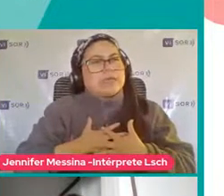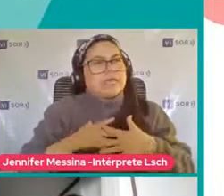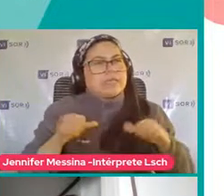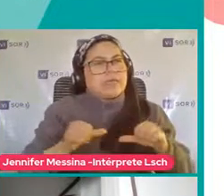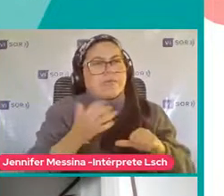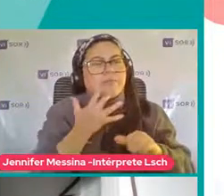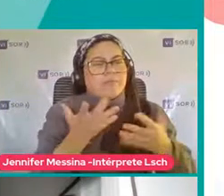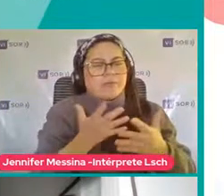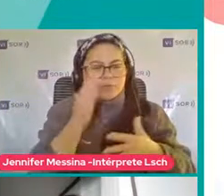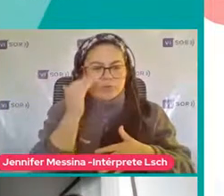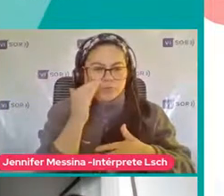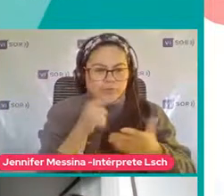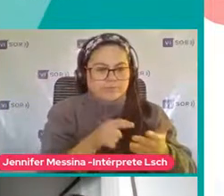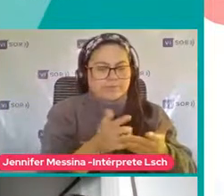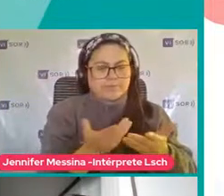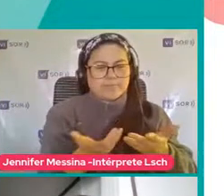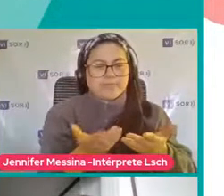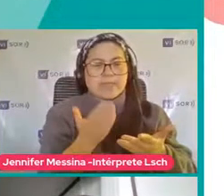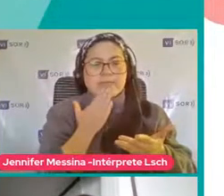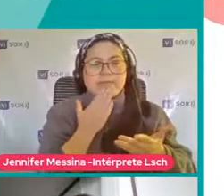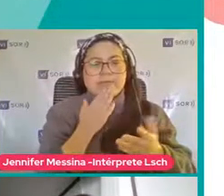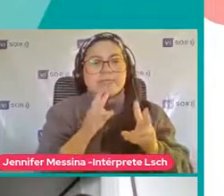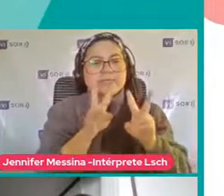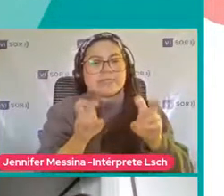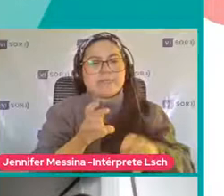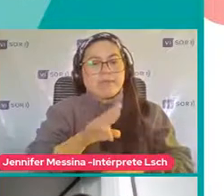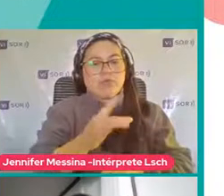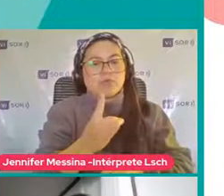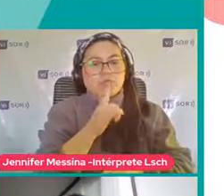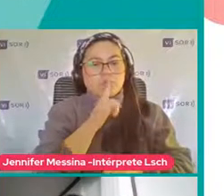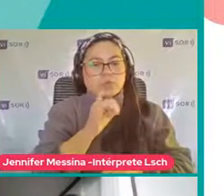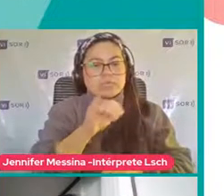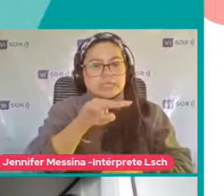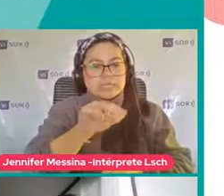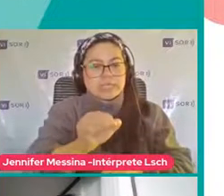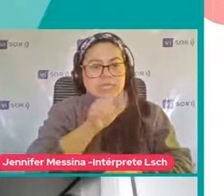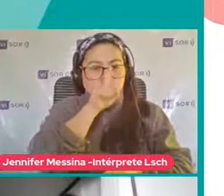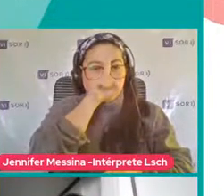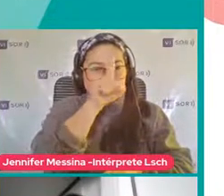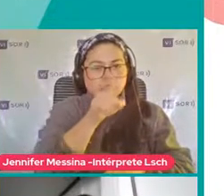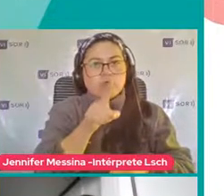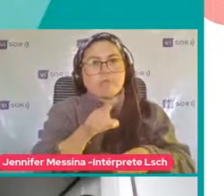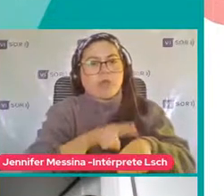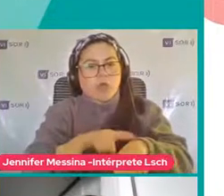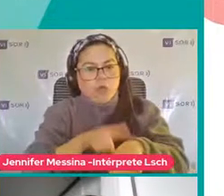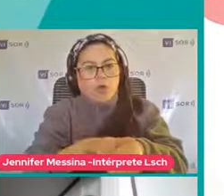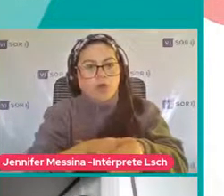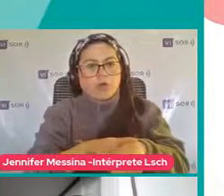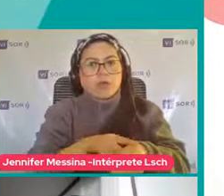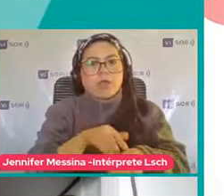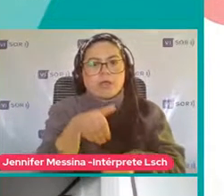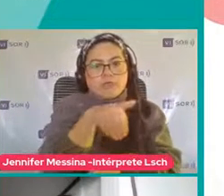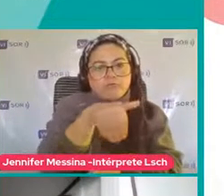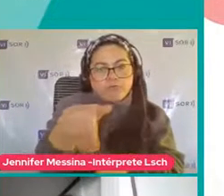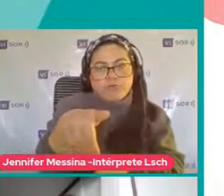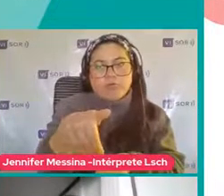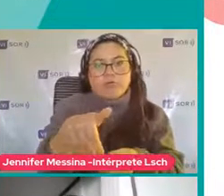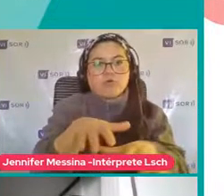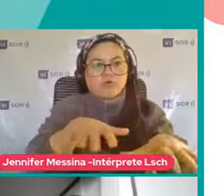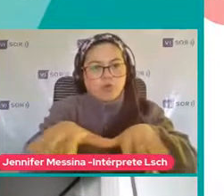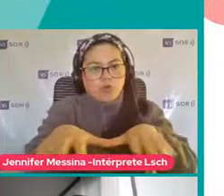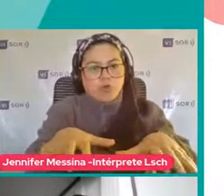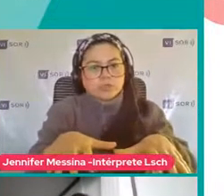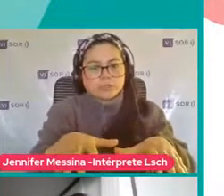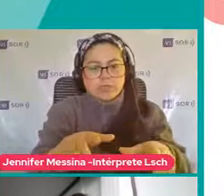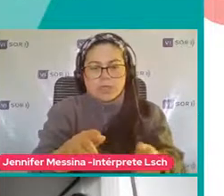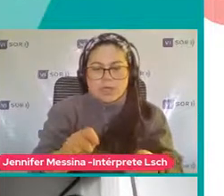Considerar Que los cambios De rutina Los alteran Los horarios Recorridos Objetos De